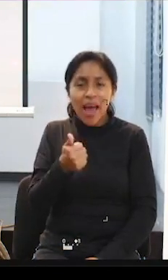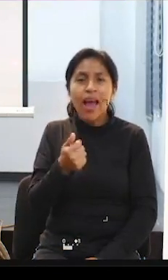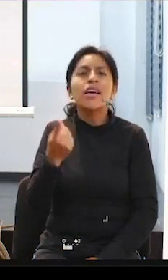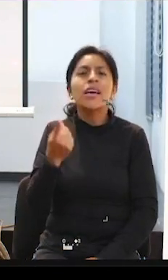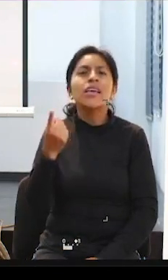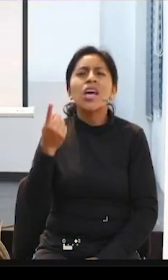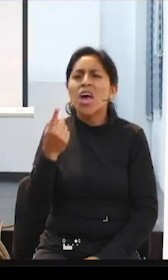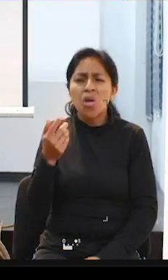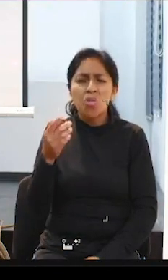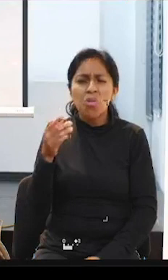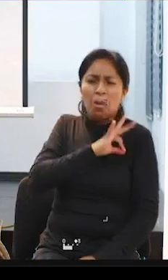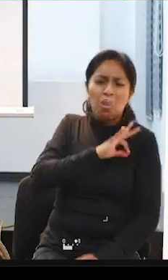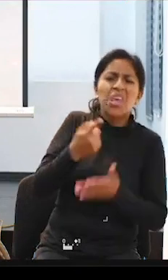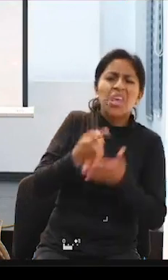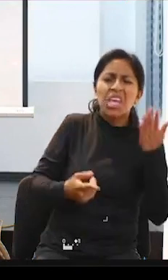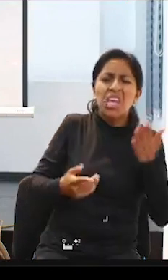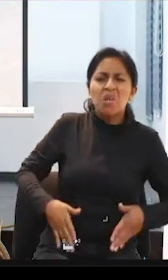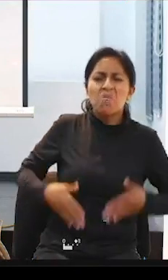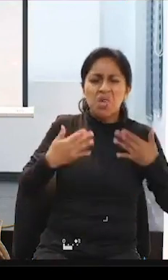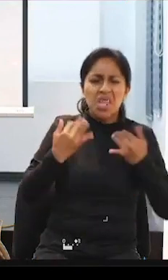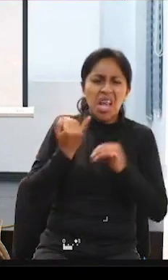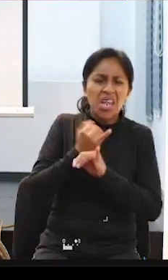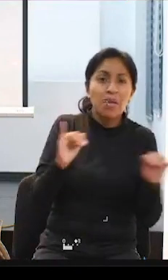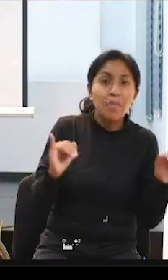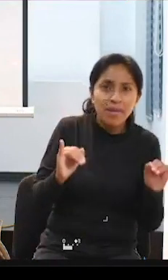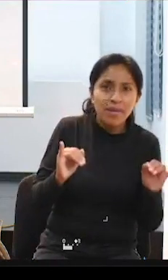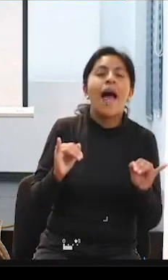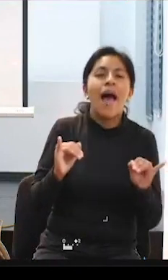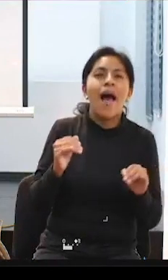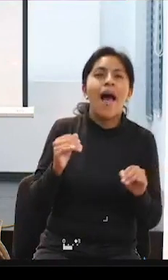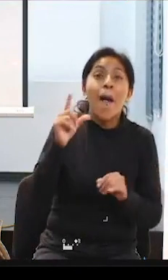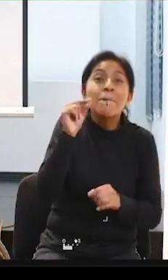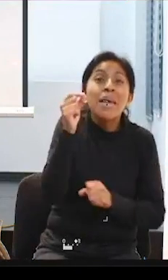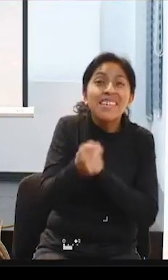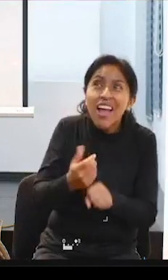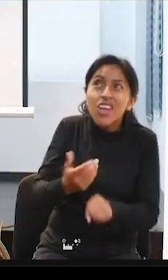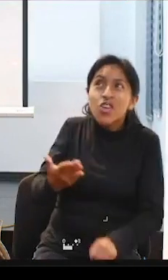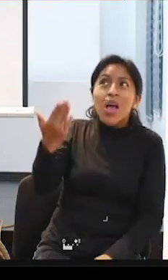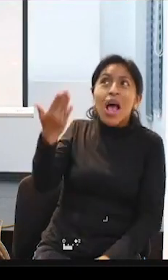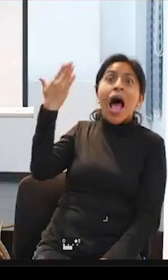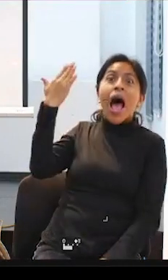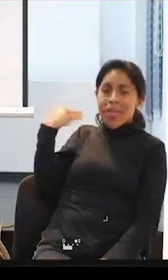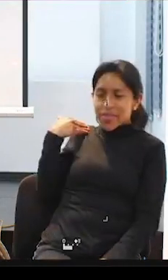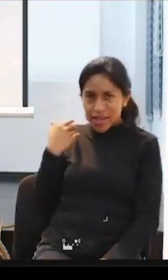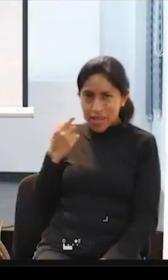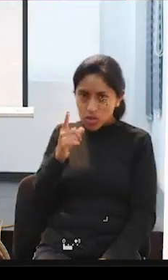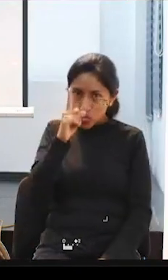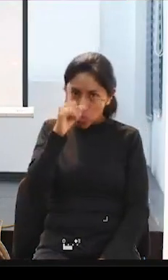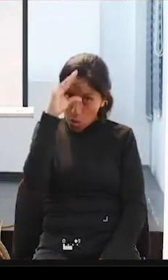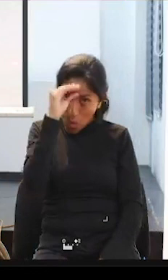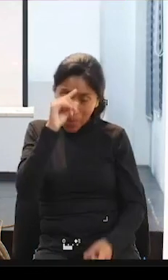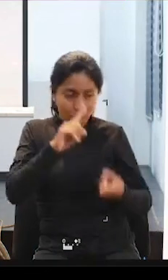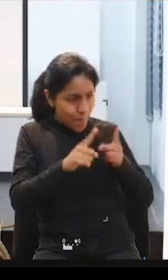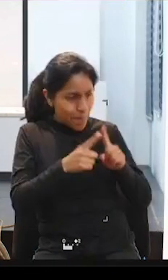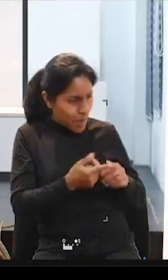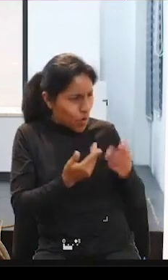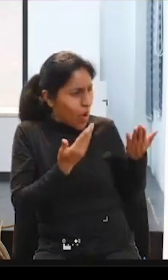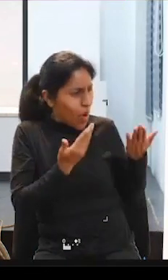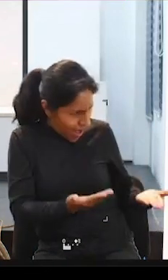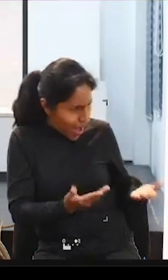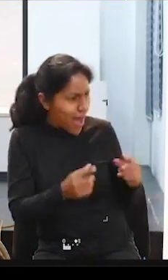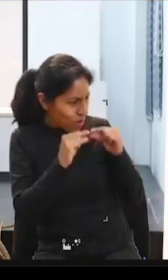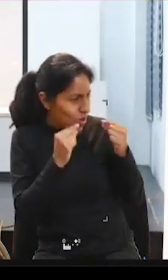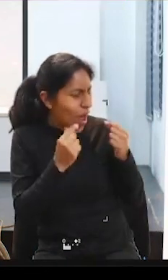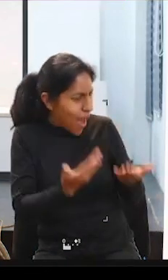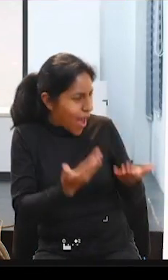compañero que entonces estaba en el teatro y este medio le dio una dirección de un grupo de Yahoo